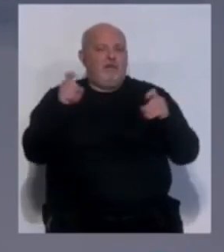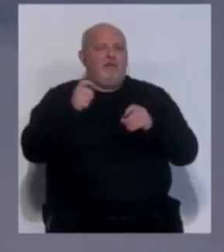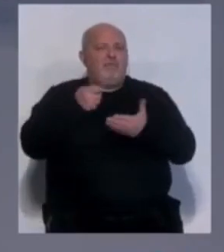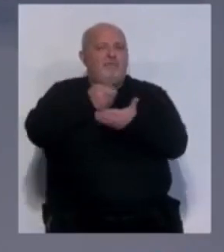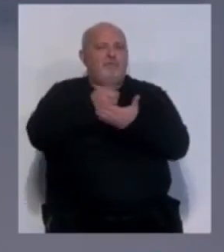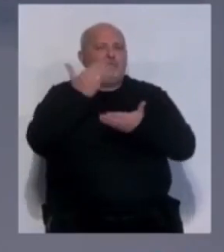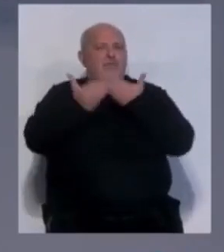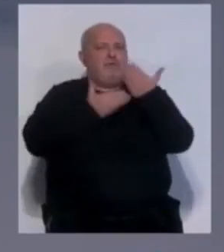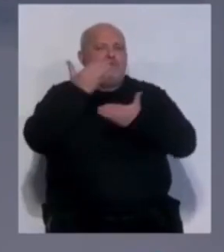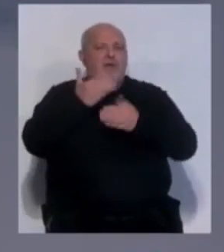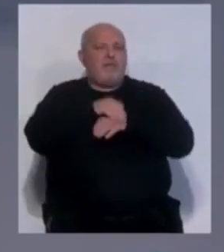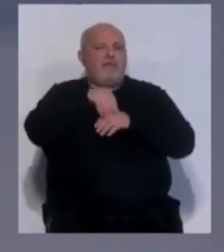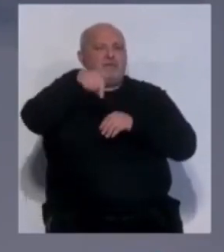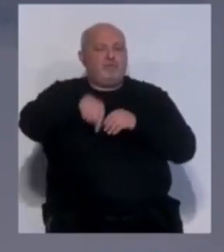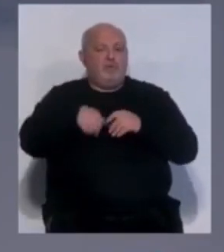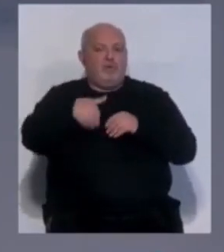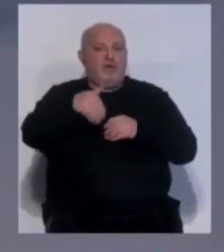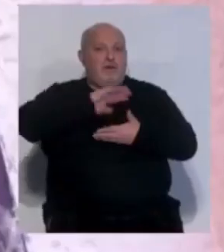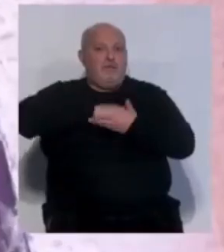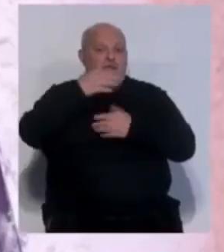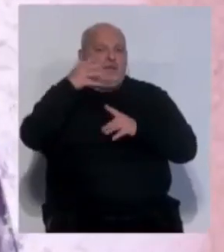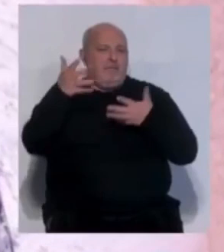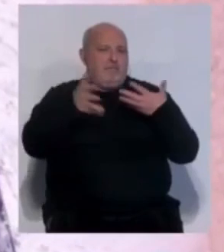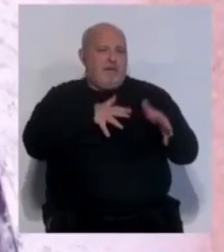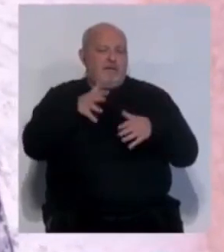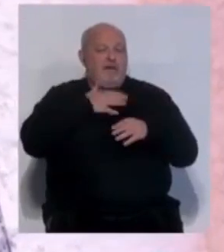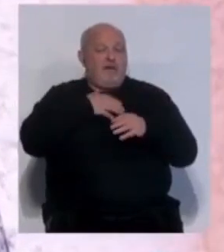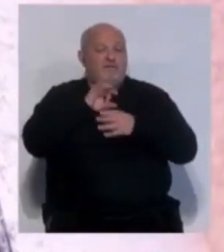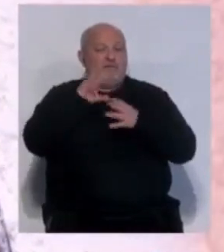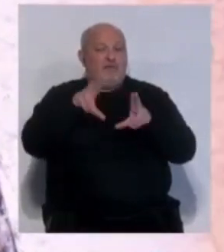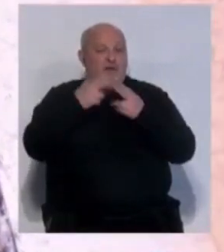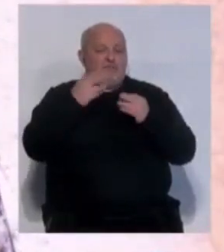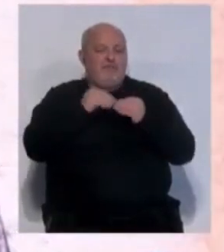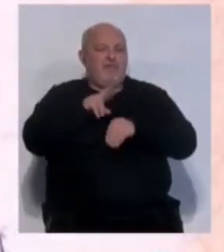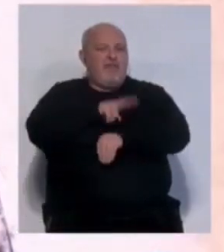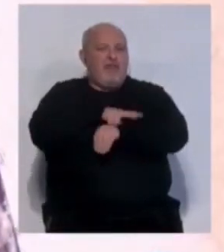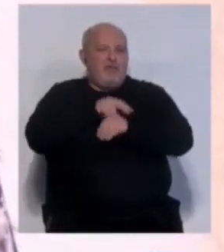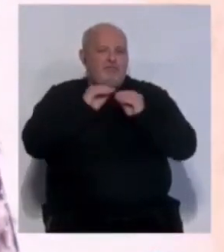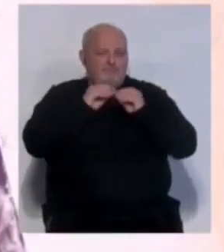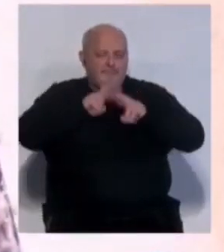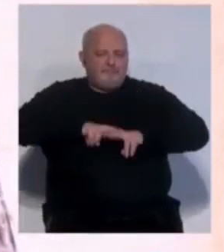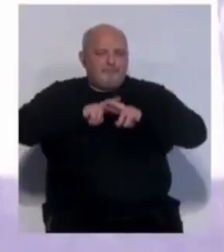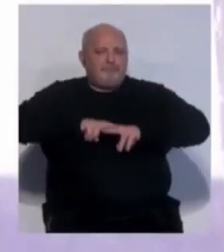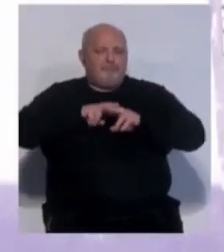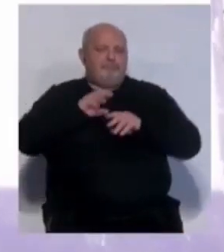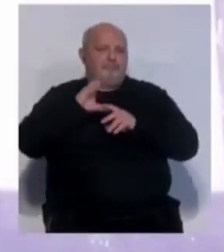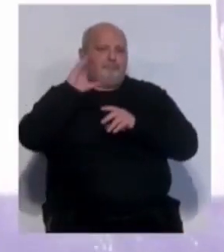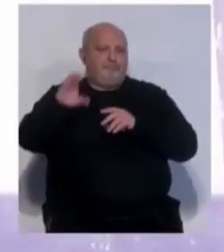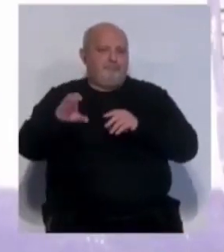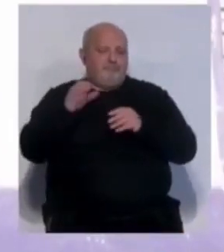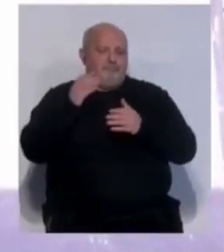abonará la subvención Amigas al Sur este mismo mes de marzo. La Delegación de Asuntos Sociales está realizando los trámites para que puedan